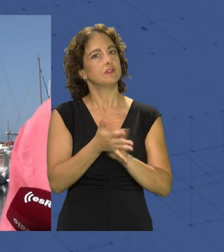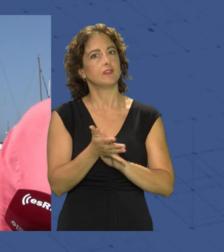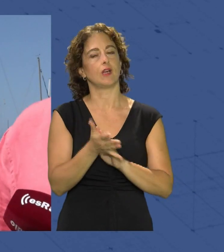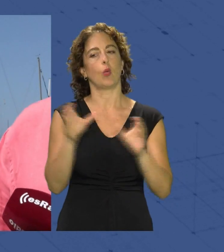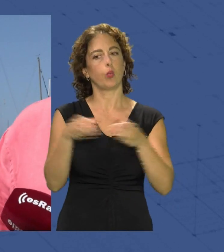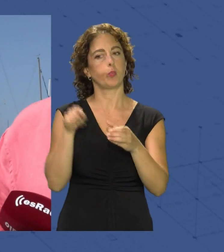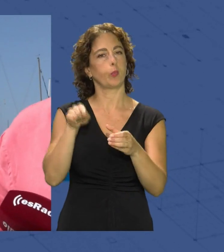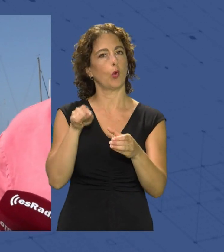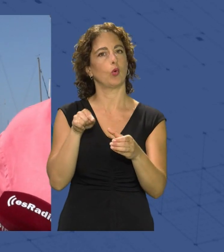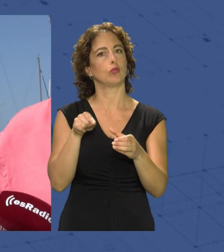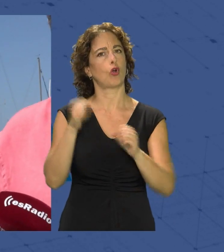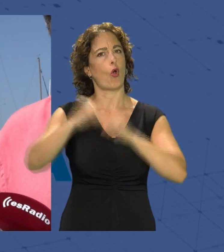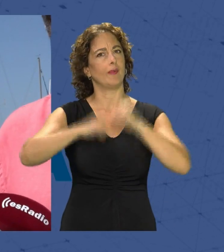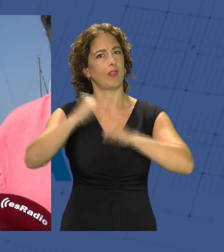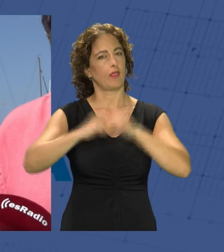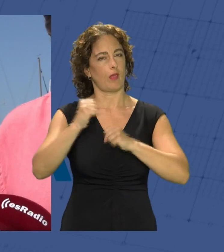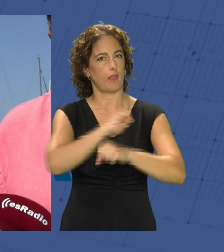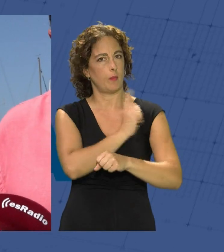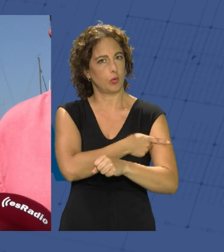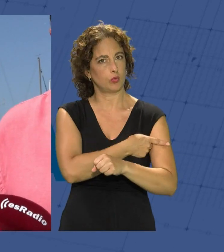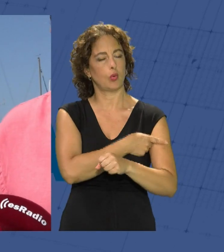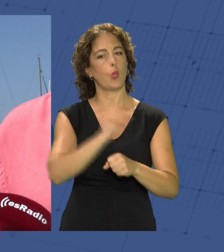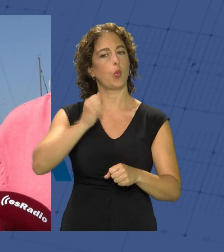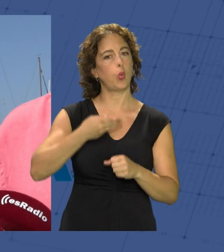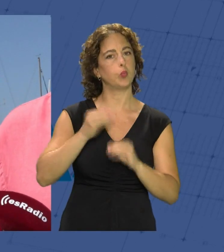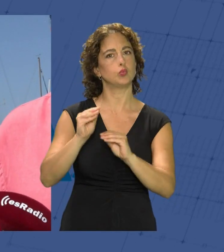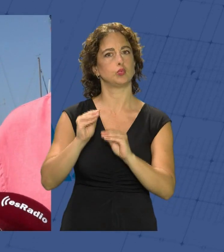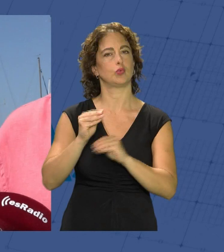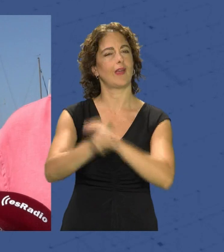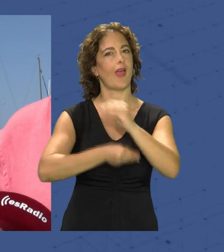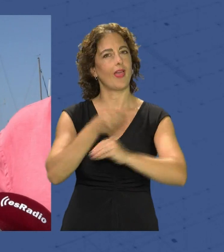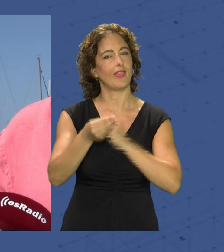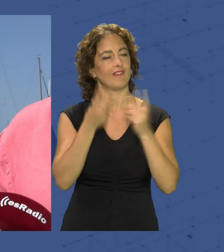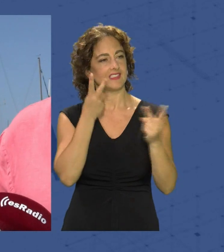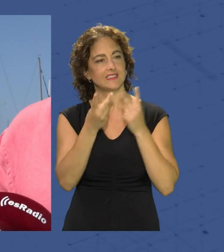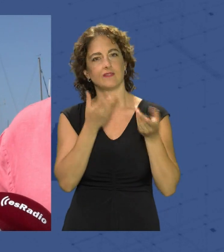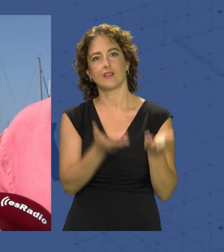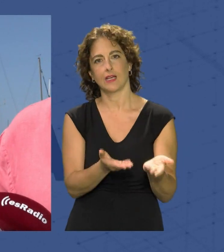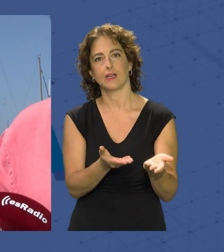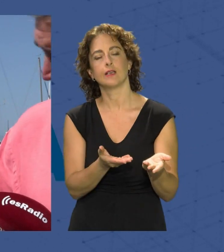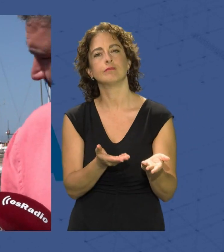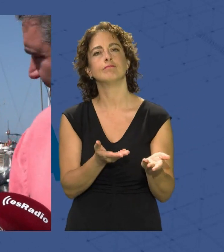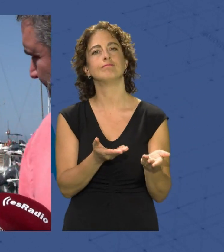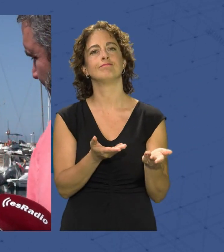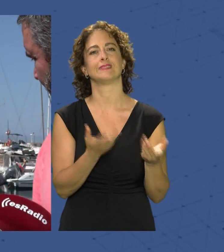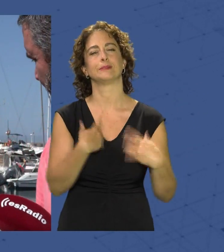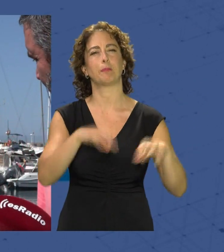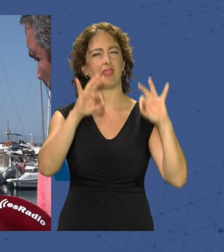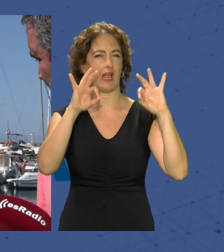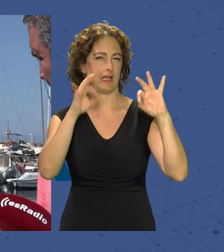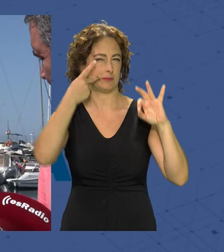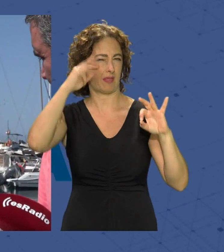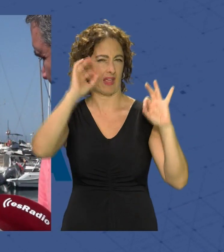digo pues con una competición deportiva y con un club que lo que está haciendo es darle visibilidad a una especialidad dentro